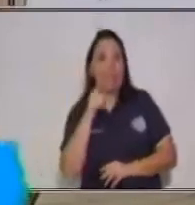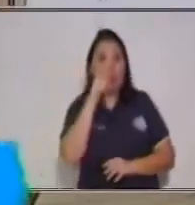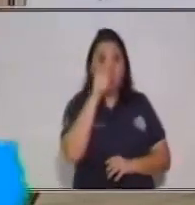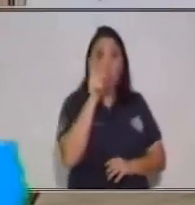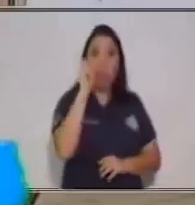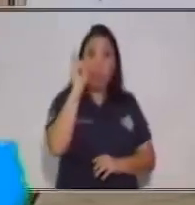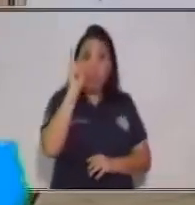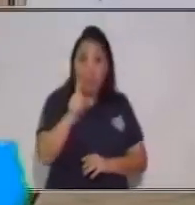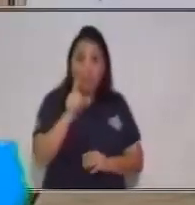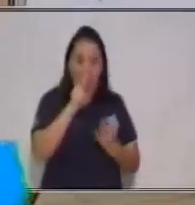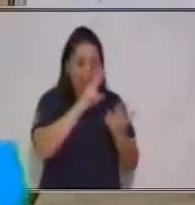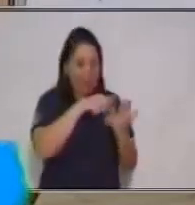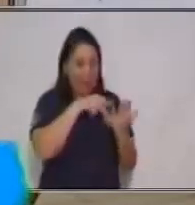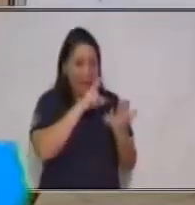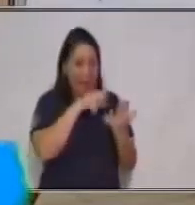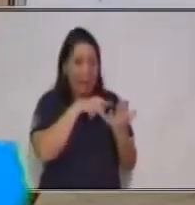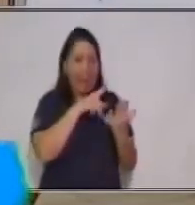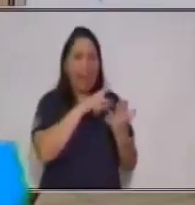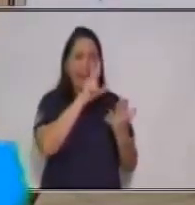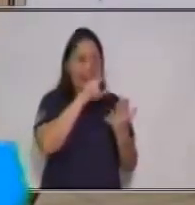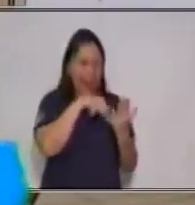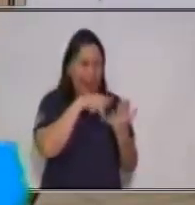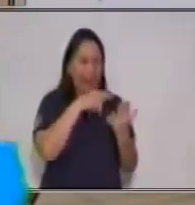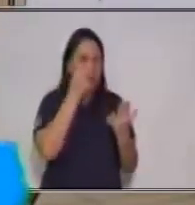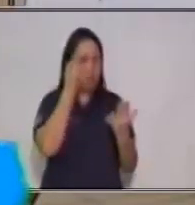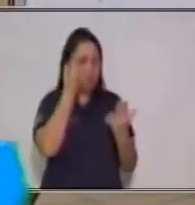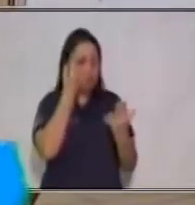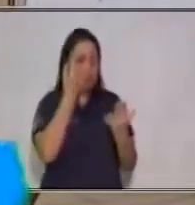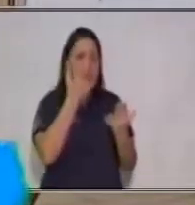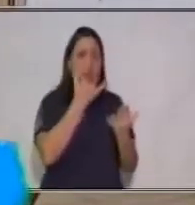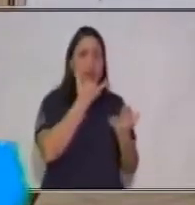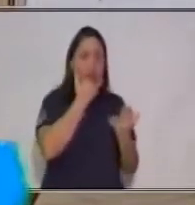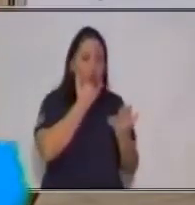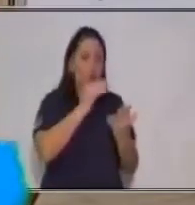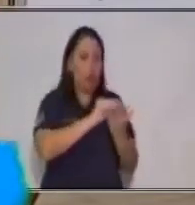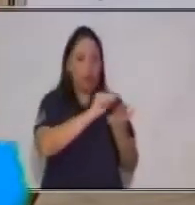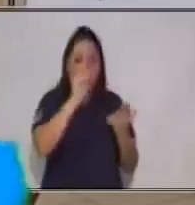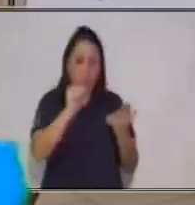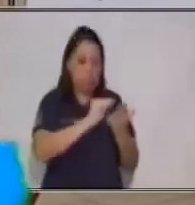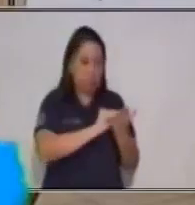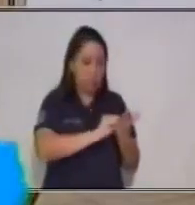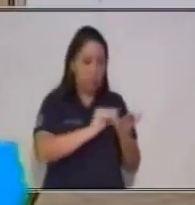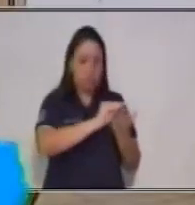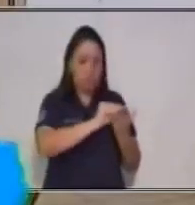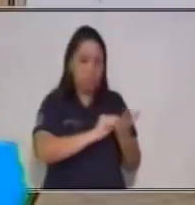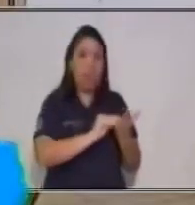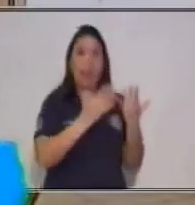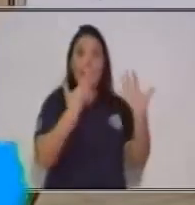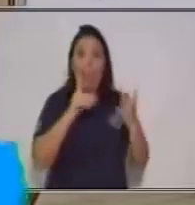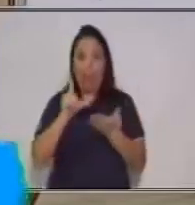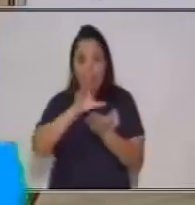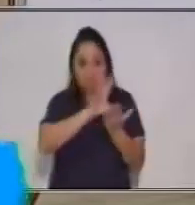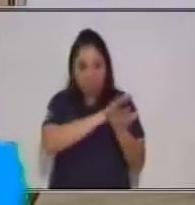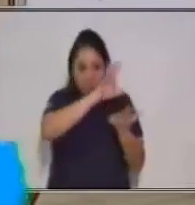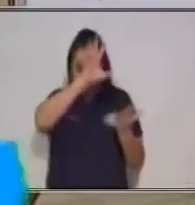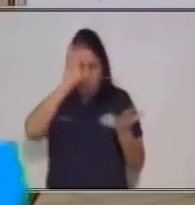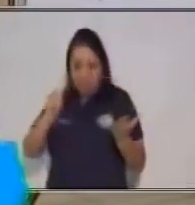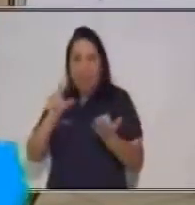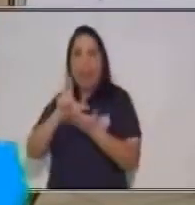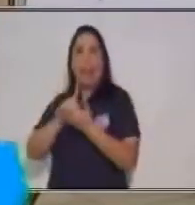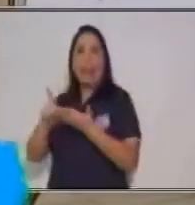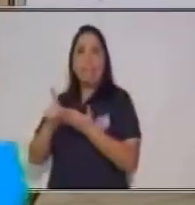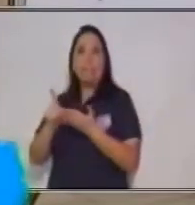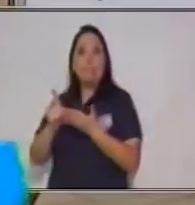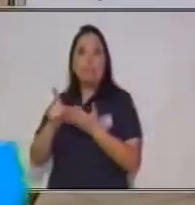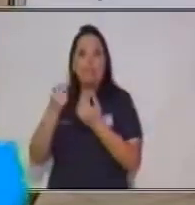ya vas tachando lo que a ti no te parece que se relaciona con lo que estábamos buscando transmitir. Si alguna oración está mal